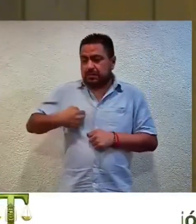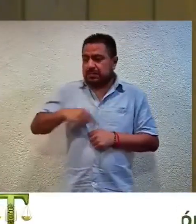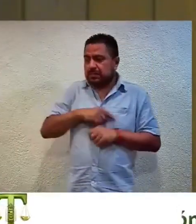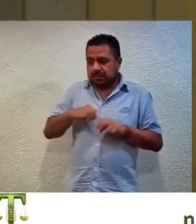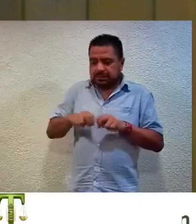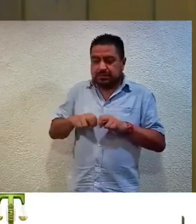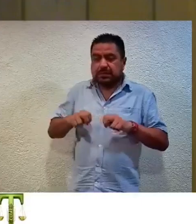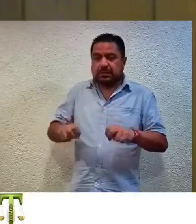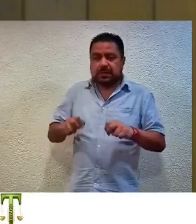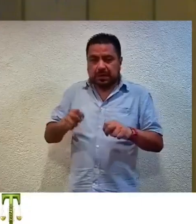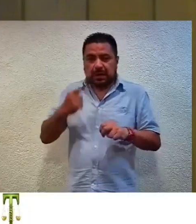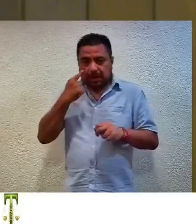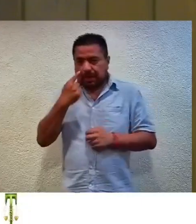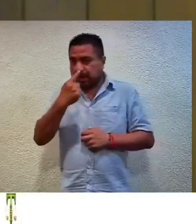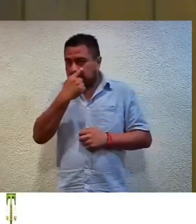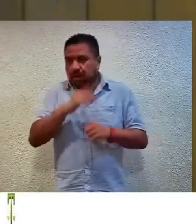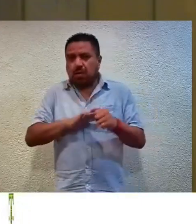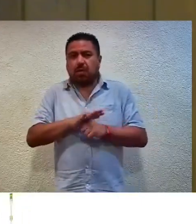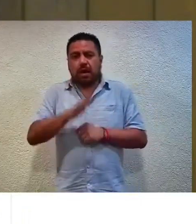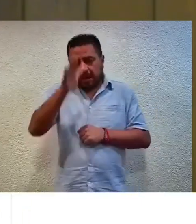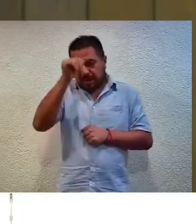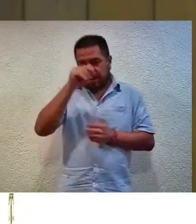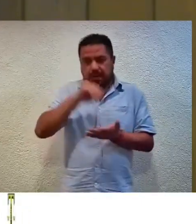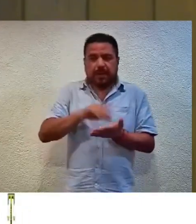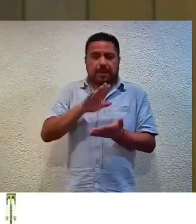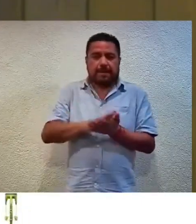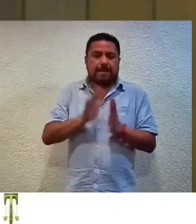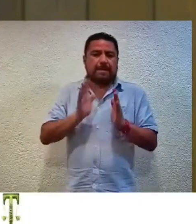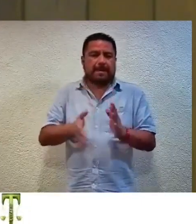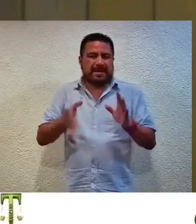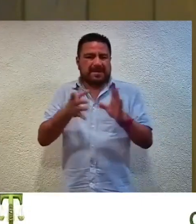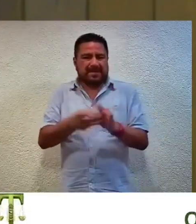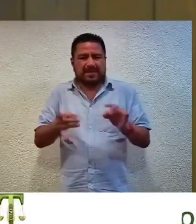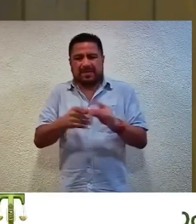consideración los proyectos de acuerdo plenario de los que se ha dado cuenta?